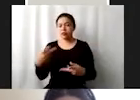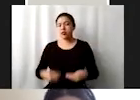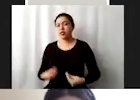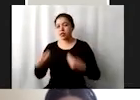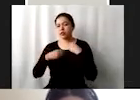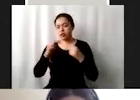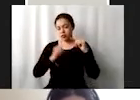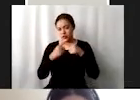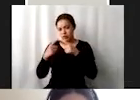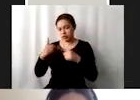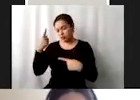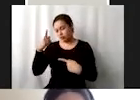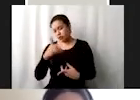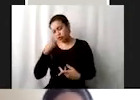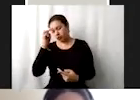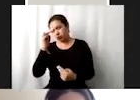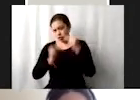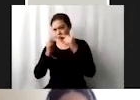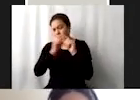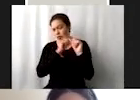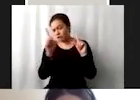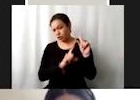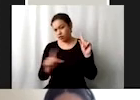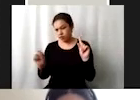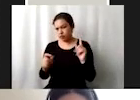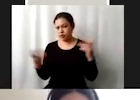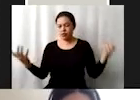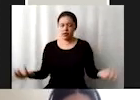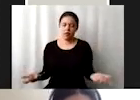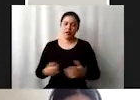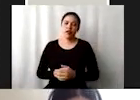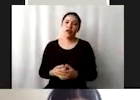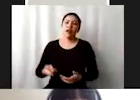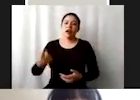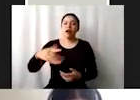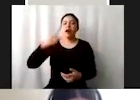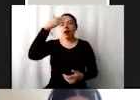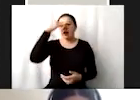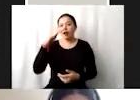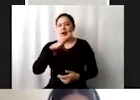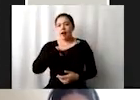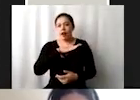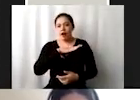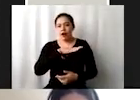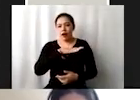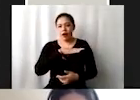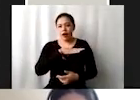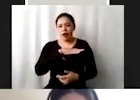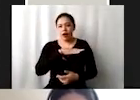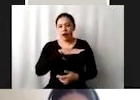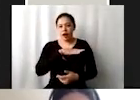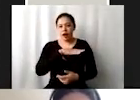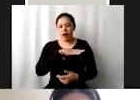arreglo a las definiciones nacionales. Bueno, acá ustedes saben recientemente hubo una controversia por ahí entre